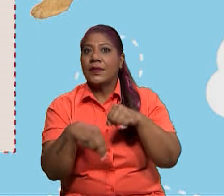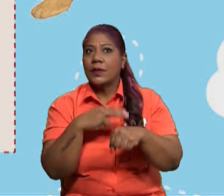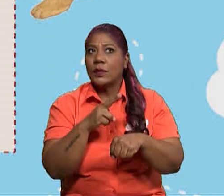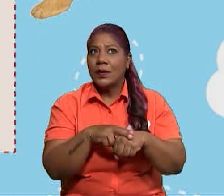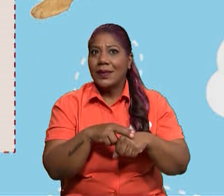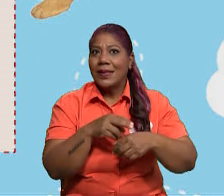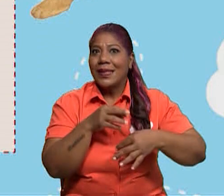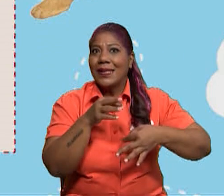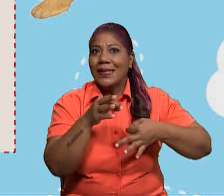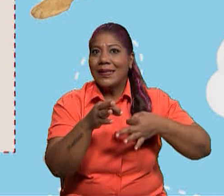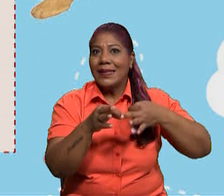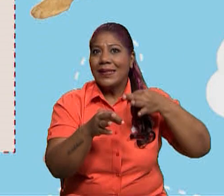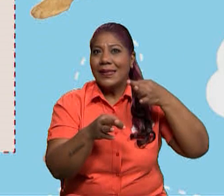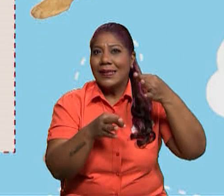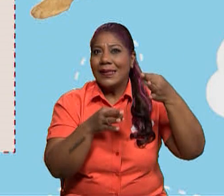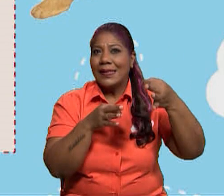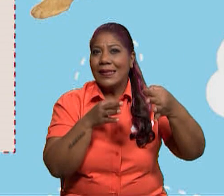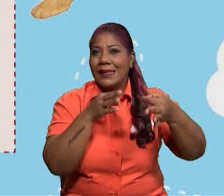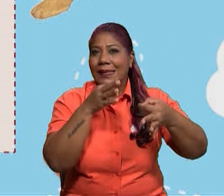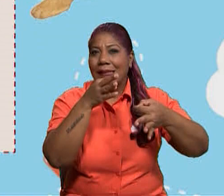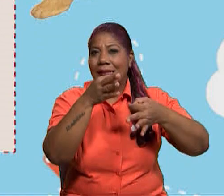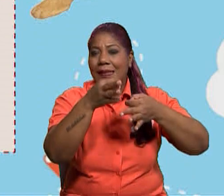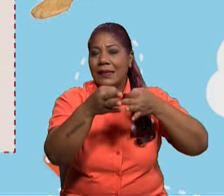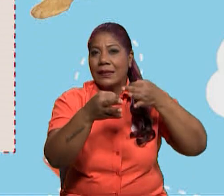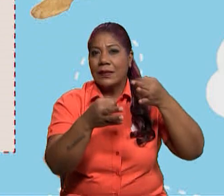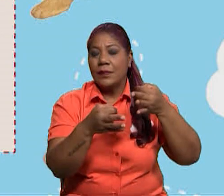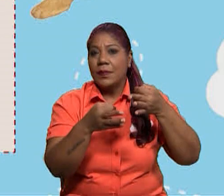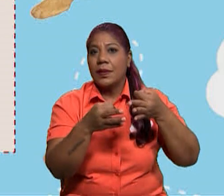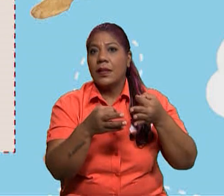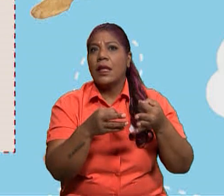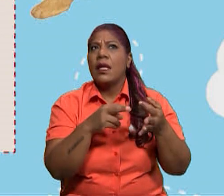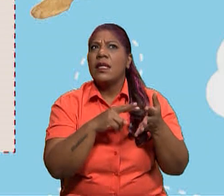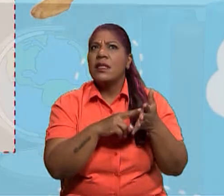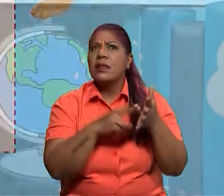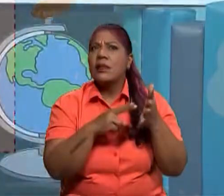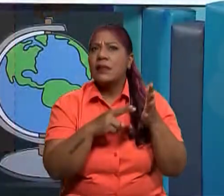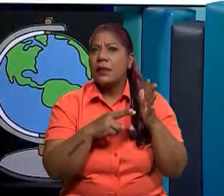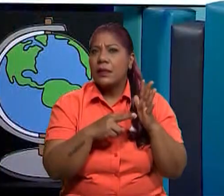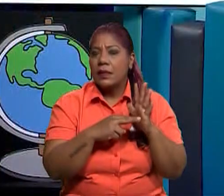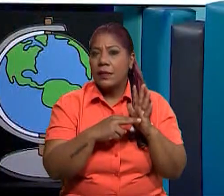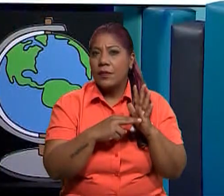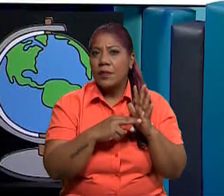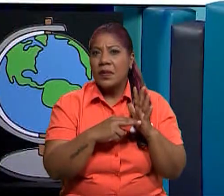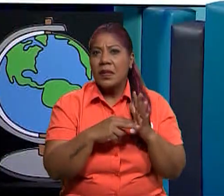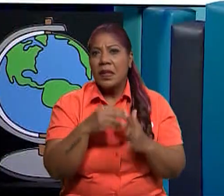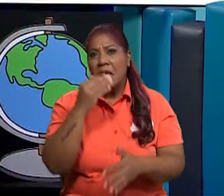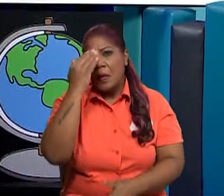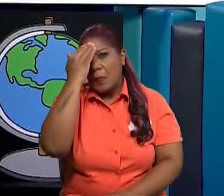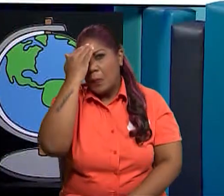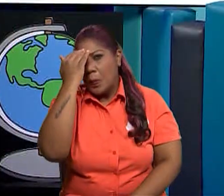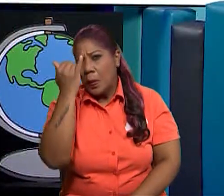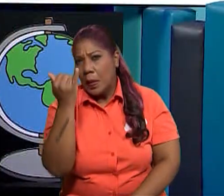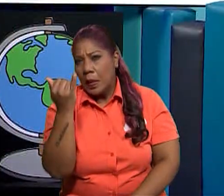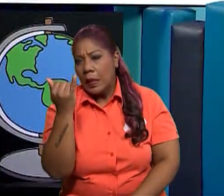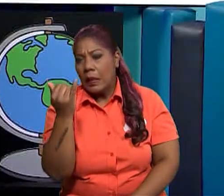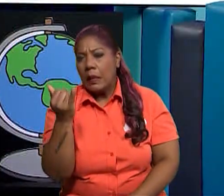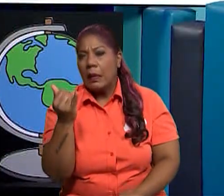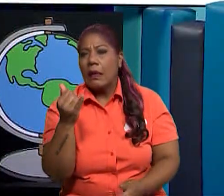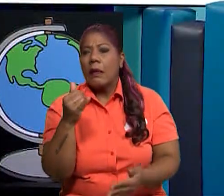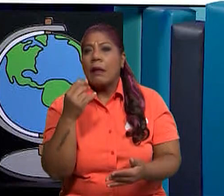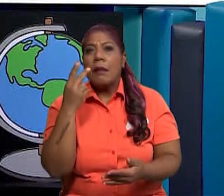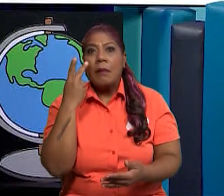y nos habló de qué es desastres naturales y las causas, las consecuencias que lo producen.